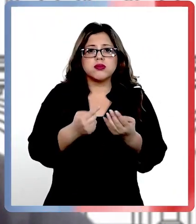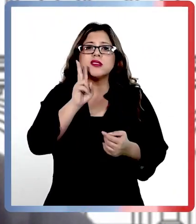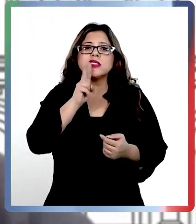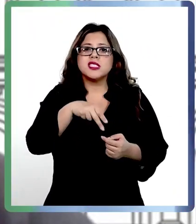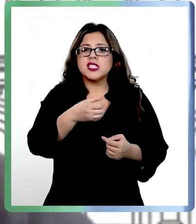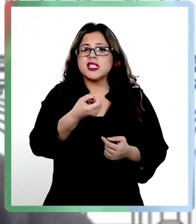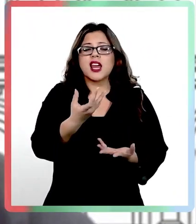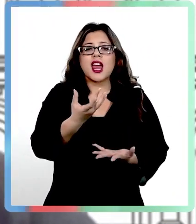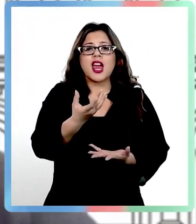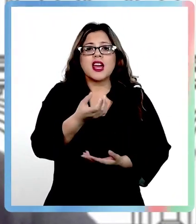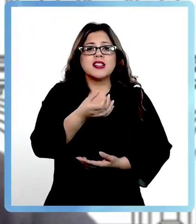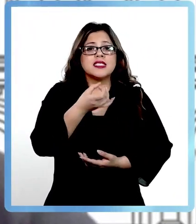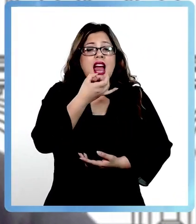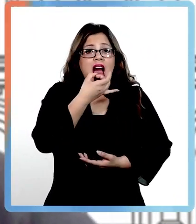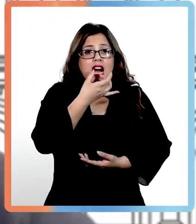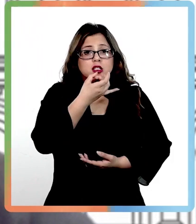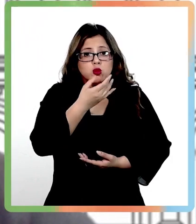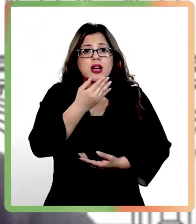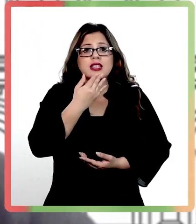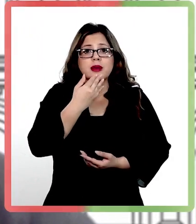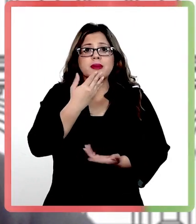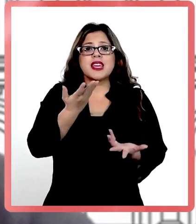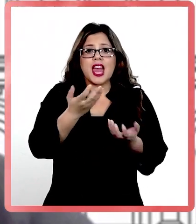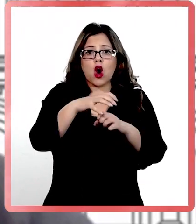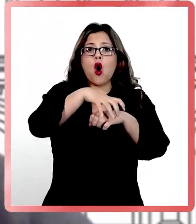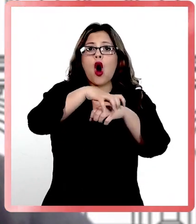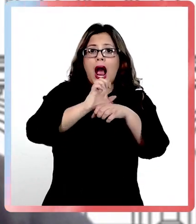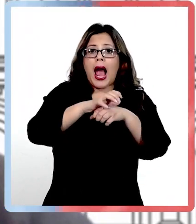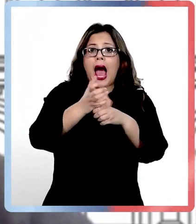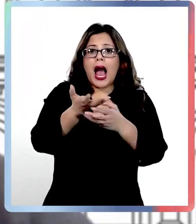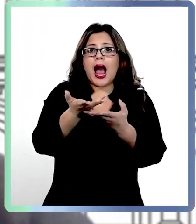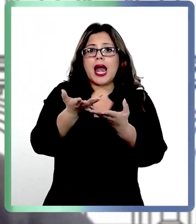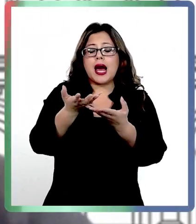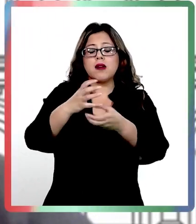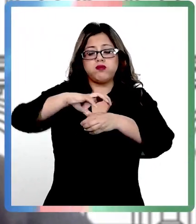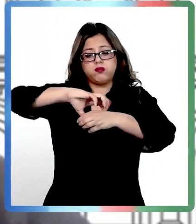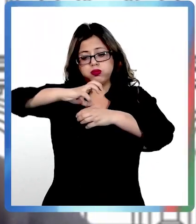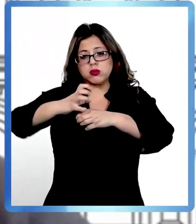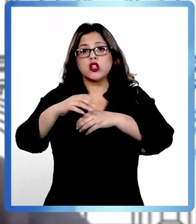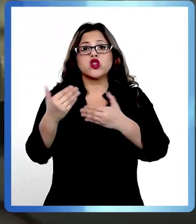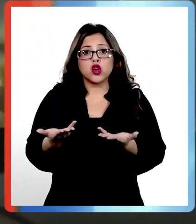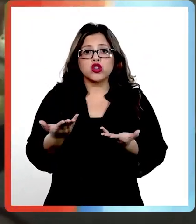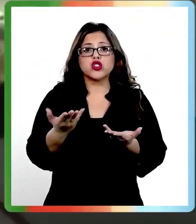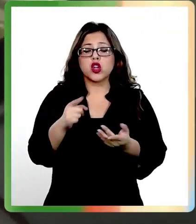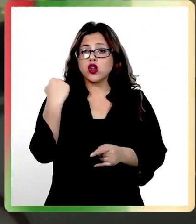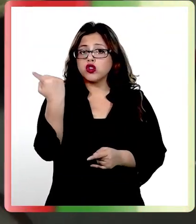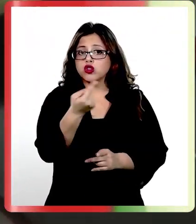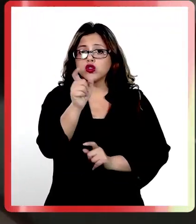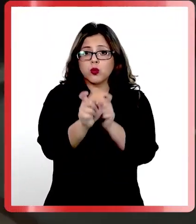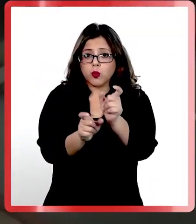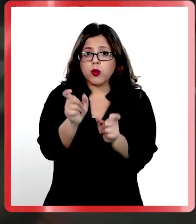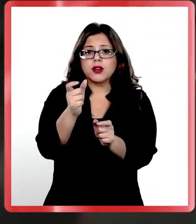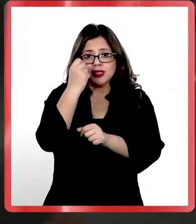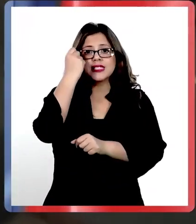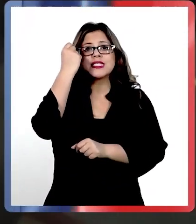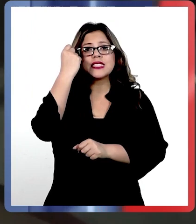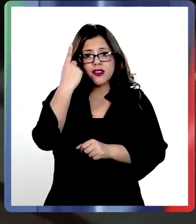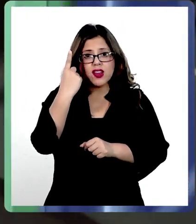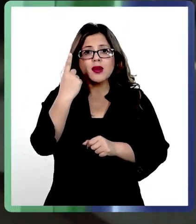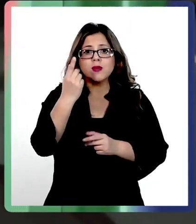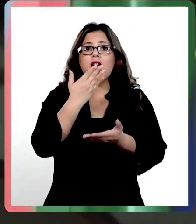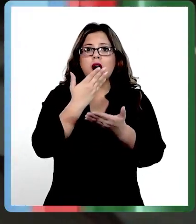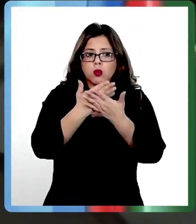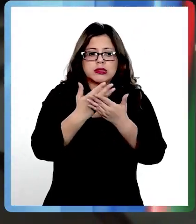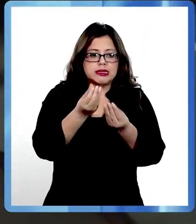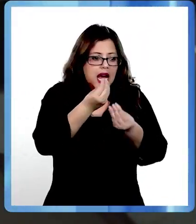cierto? Sin azúcar. Y ojalá con cáscara también. Entonces, yo creo que uno, como individuo, sabe cuándo